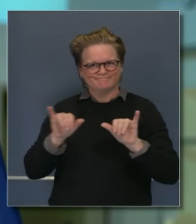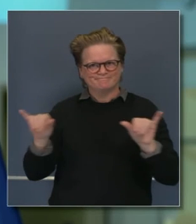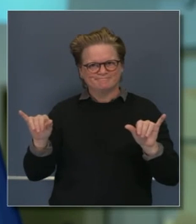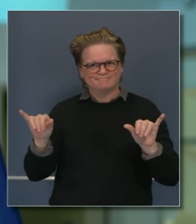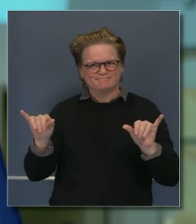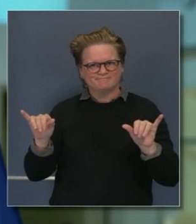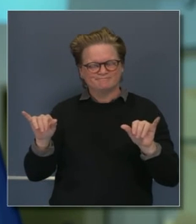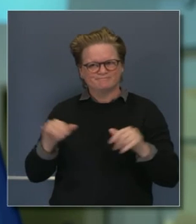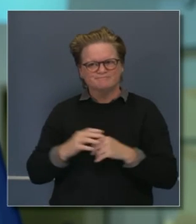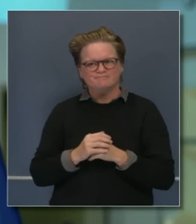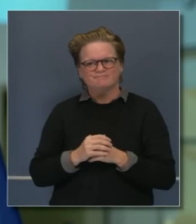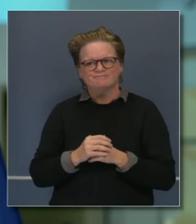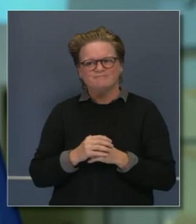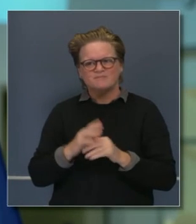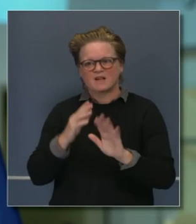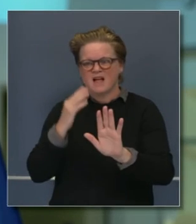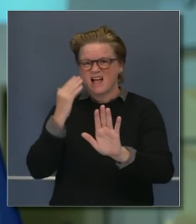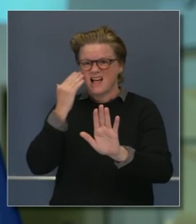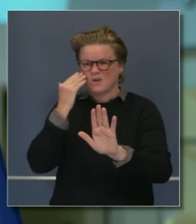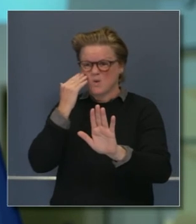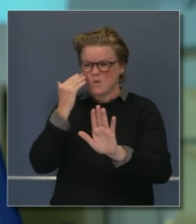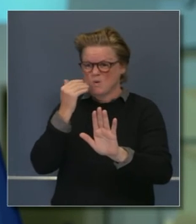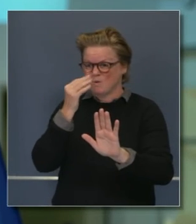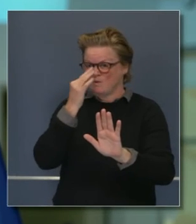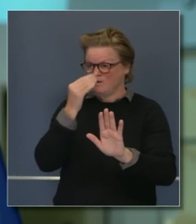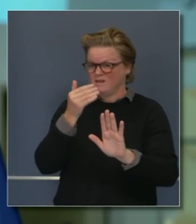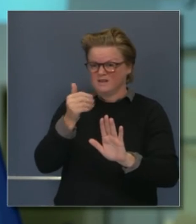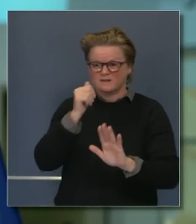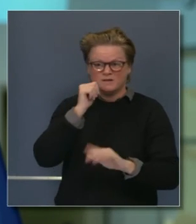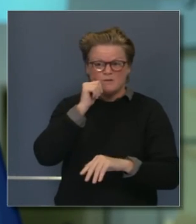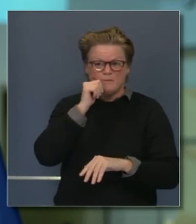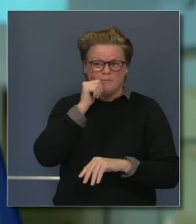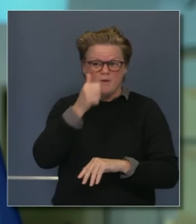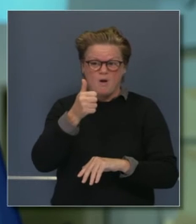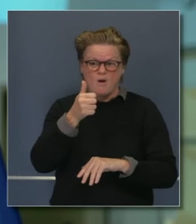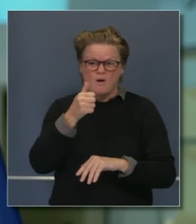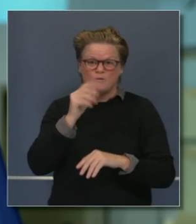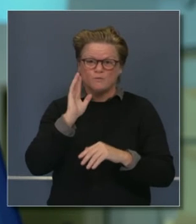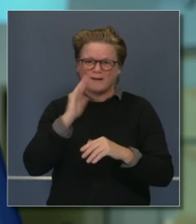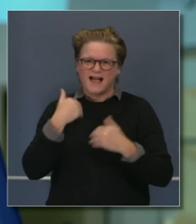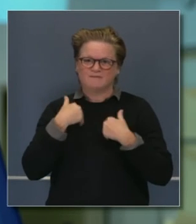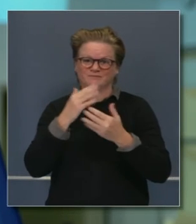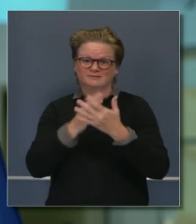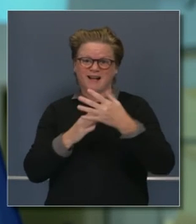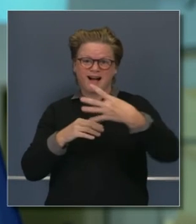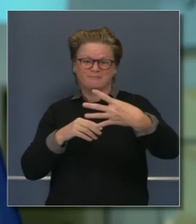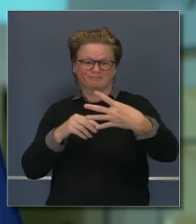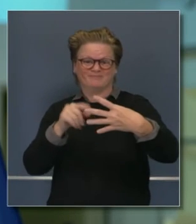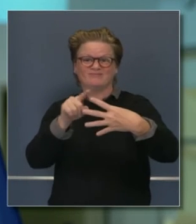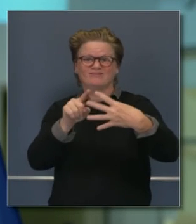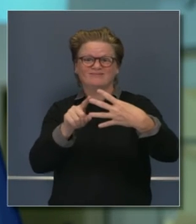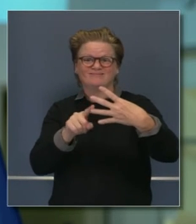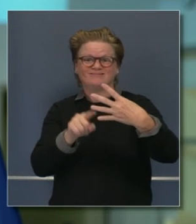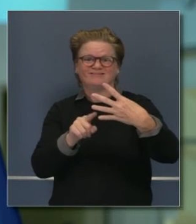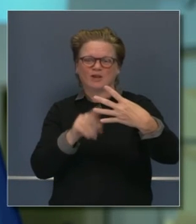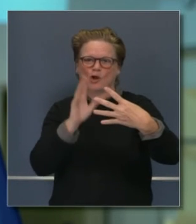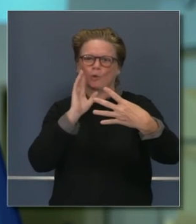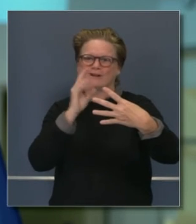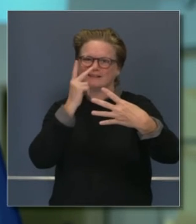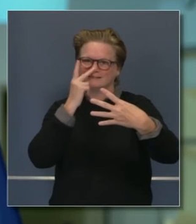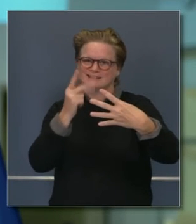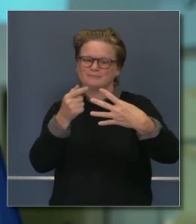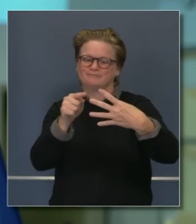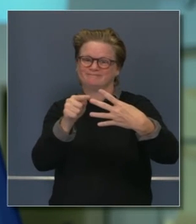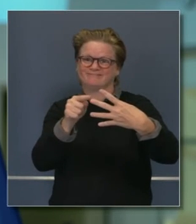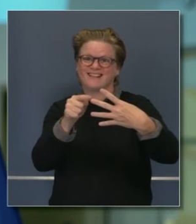ver que ningún condado se desplace a los niveles restrictivos y esperamos ver los que se desplacen